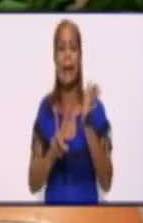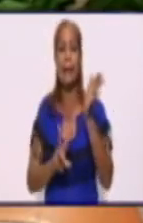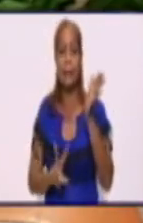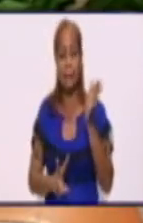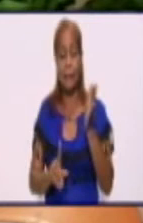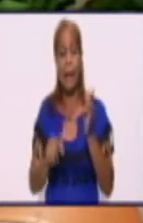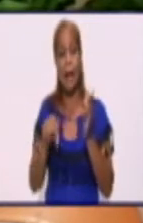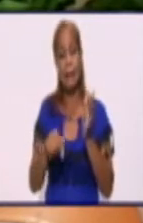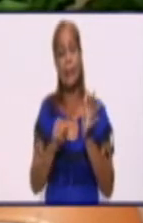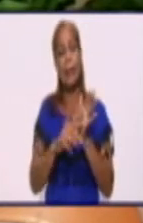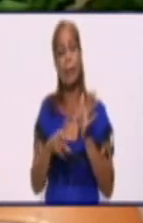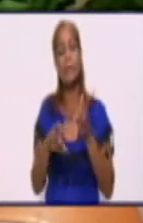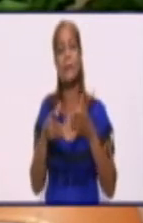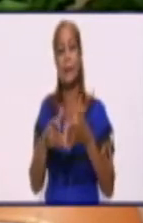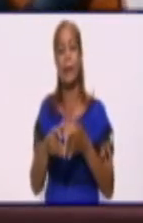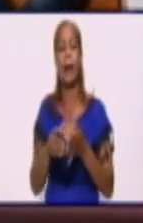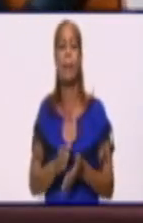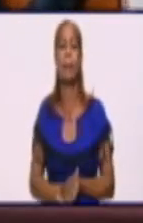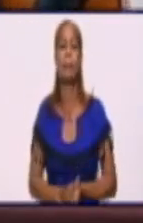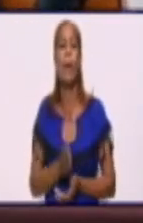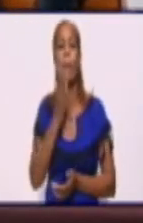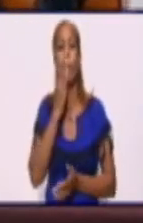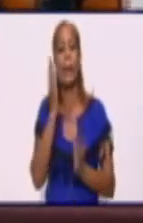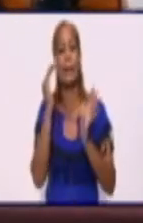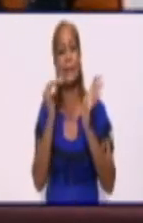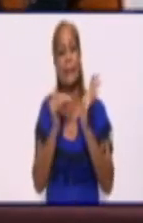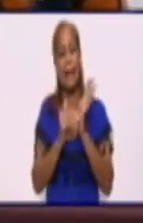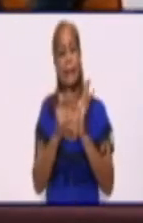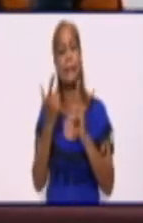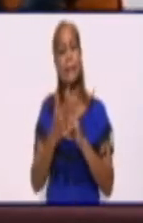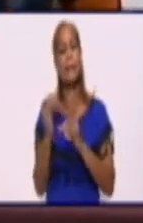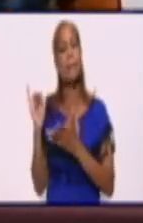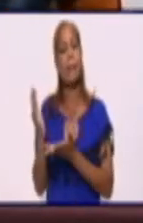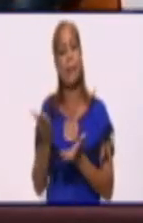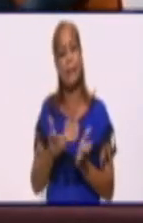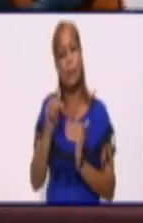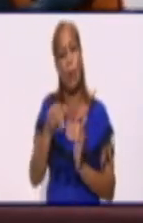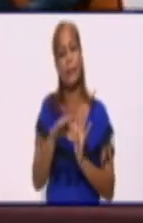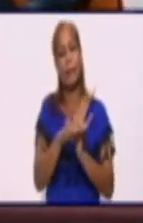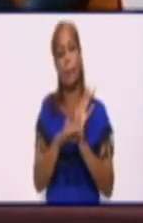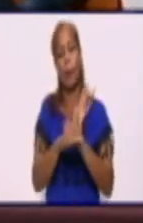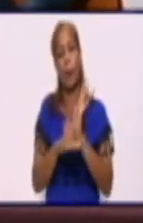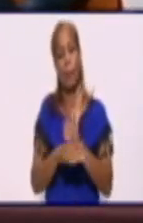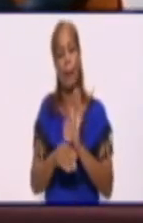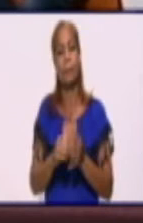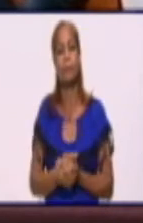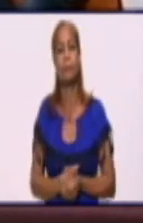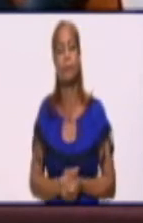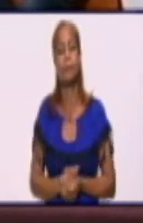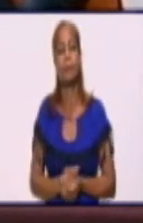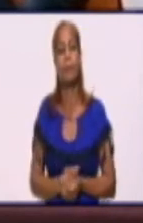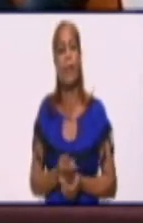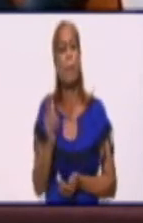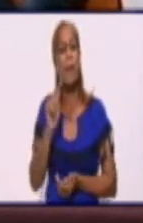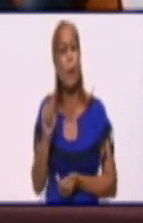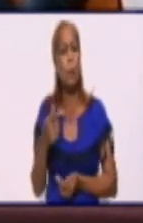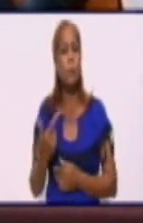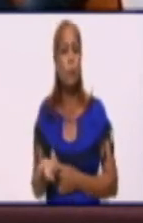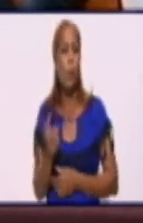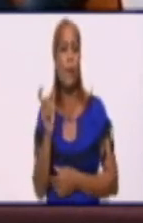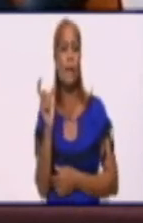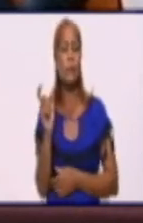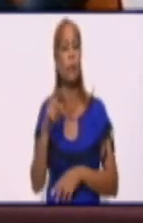territorio. Buenas tardes, bienvenidos a nuestro programa. Heider, en las últimas horas se han